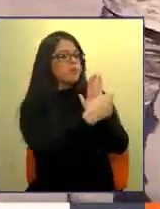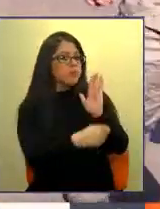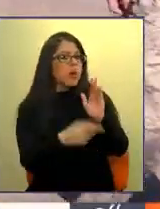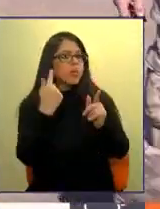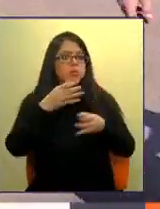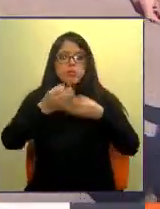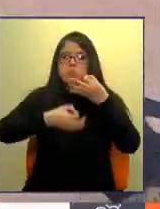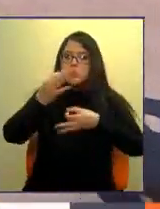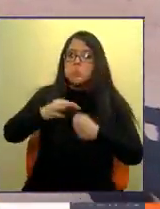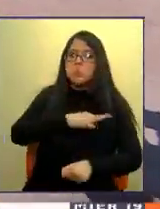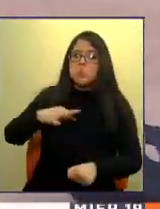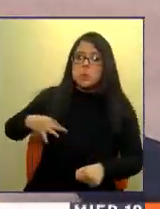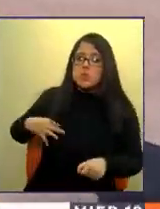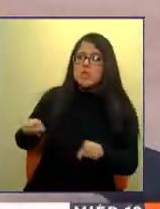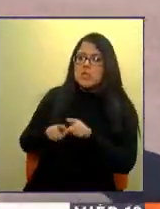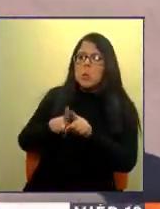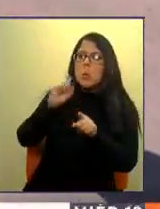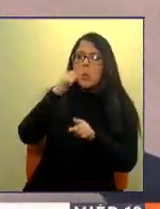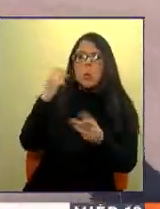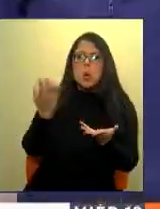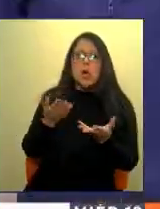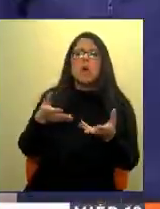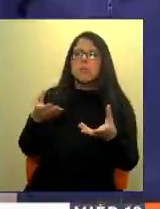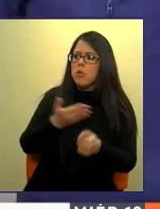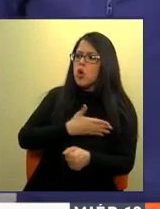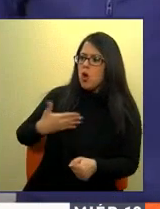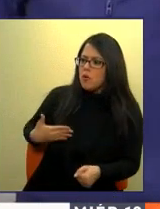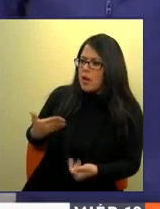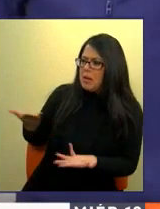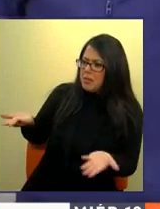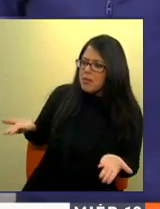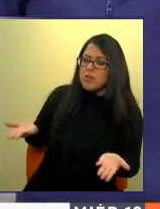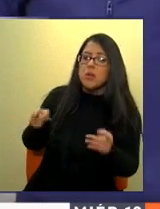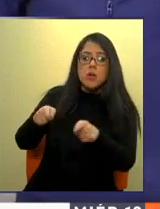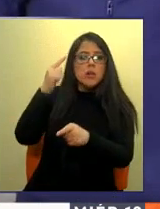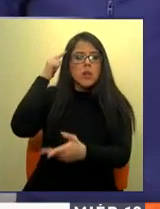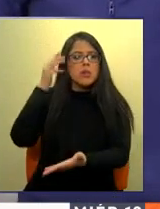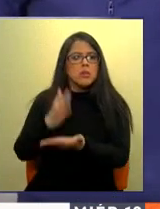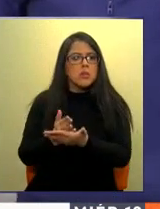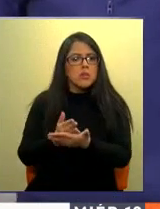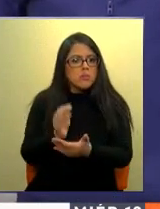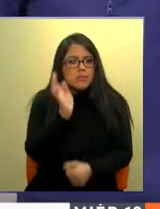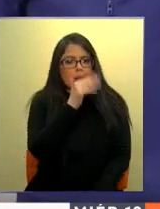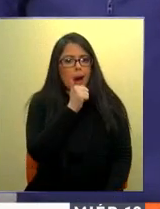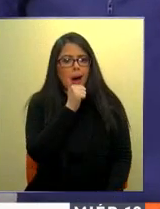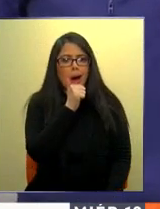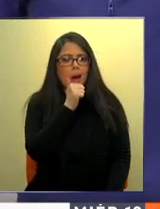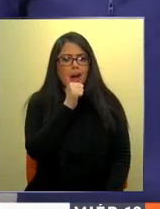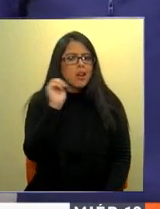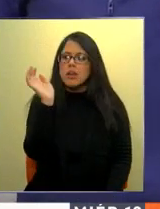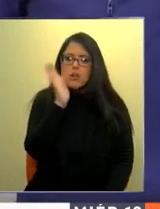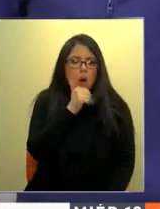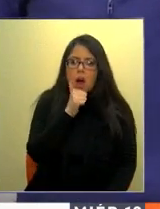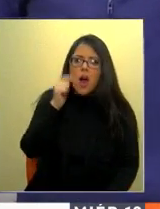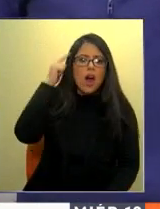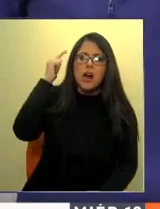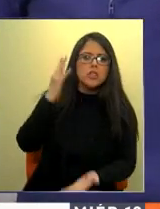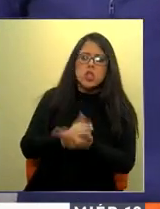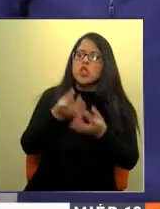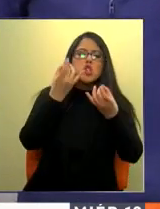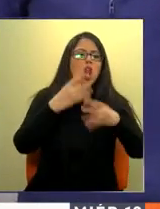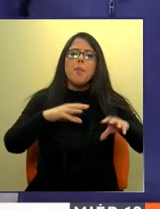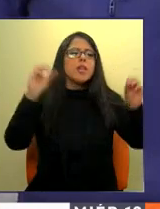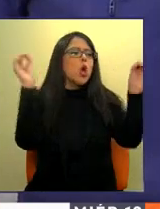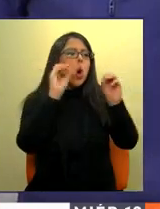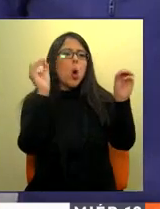desborde se generaron reacciones en el propio gobierno. Esa una decisión que el gobierno no ha tomado, más allá de las opiniones personales que cualquier